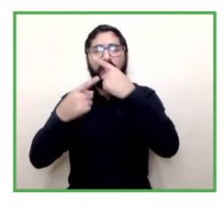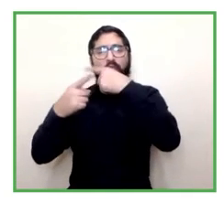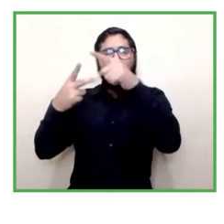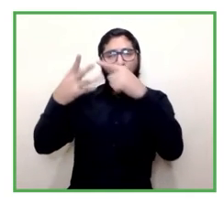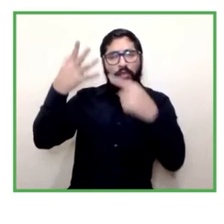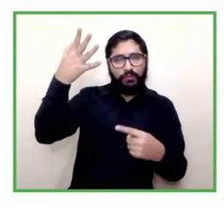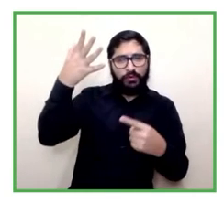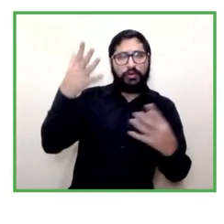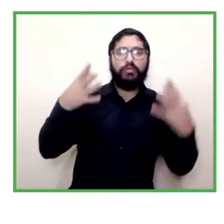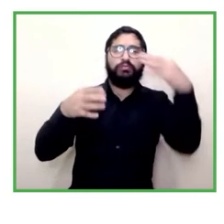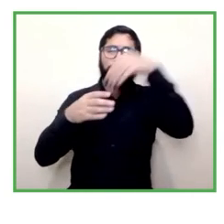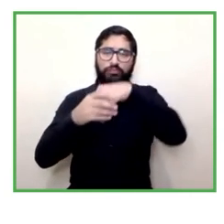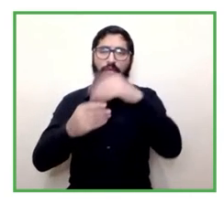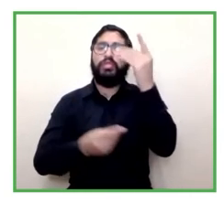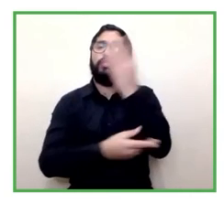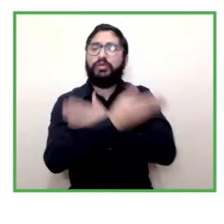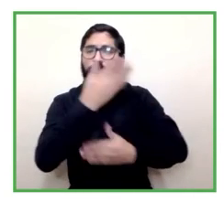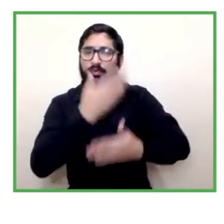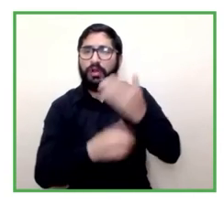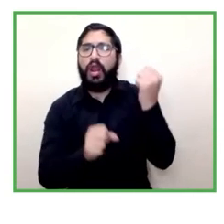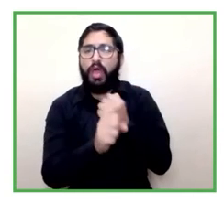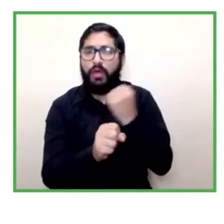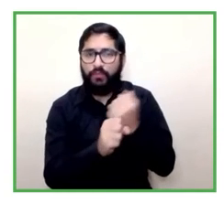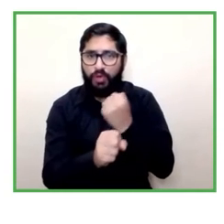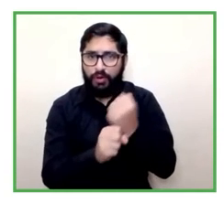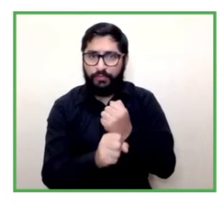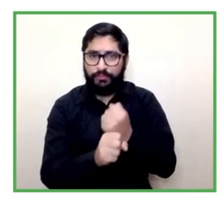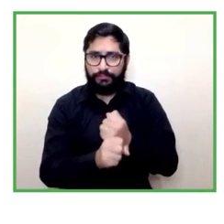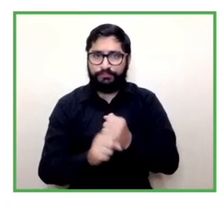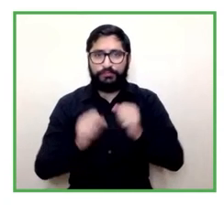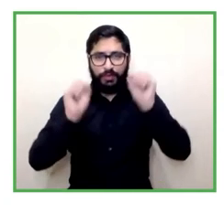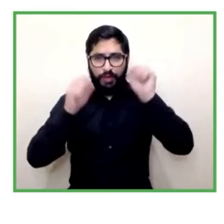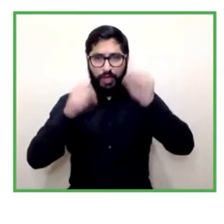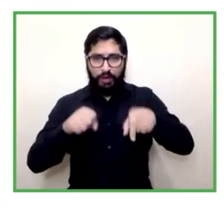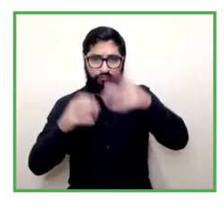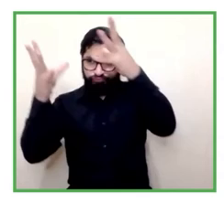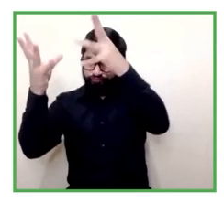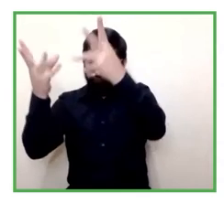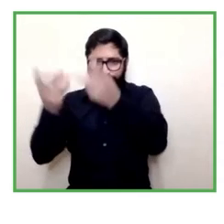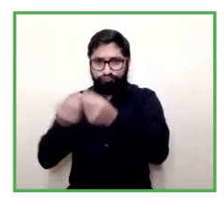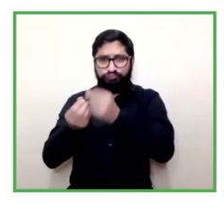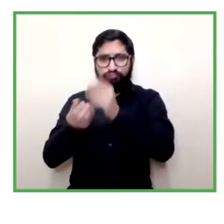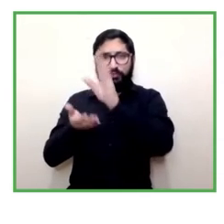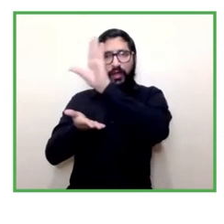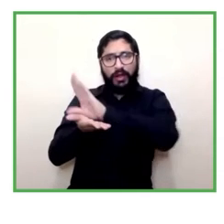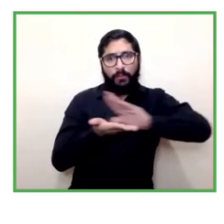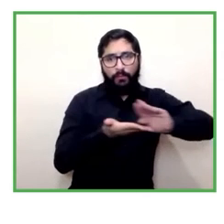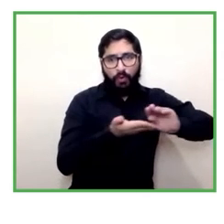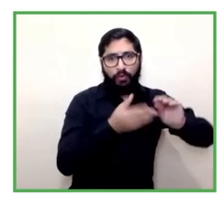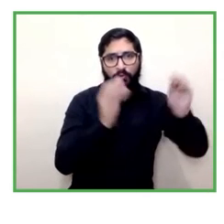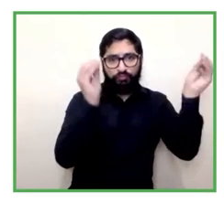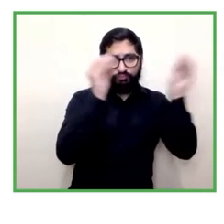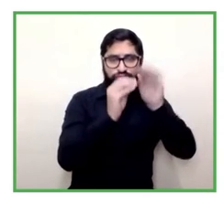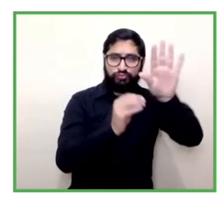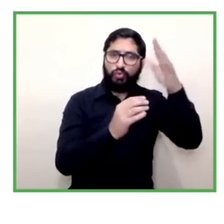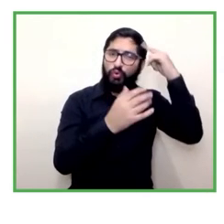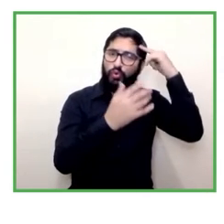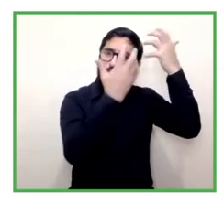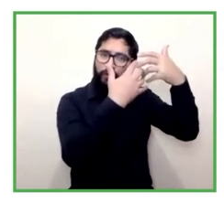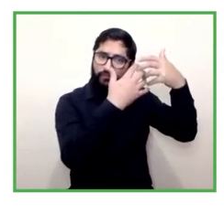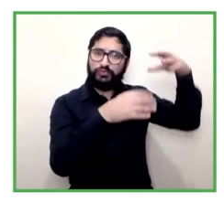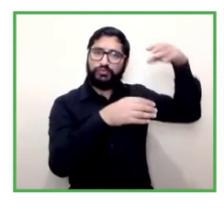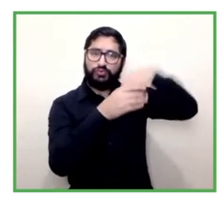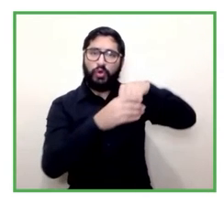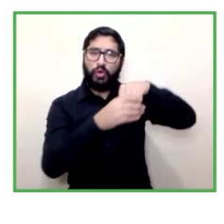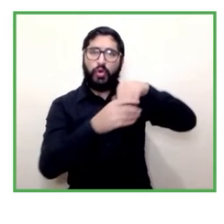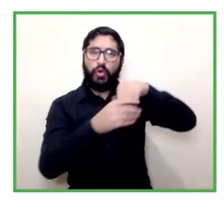qué resultados preliminares tienen si tienen algo y qué reflexiones les están surgiendo desde las políticas públicas